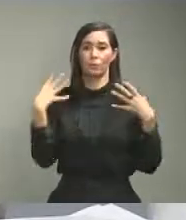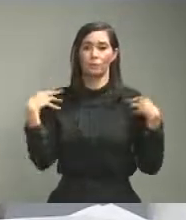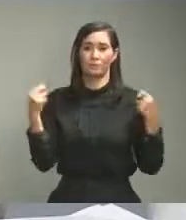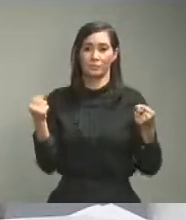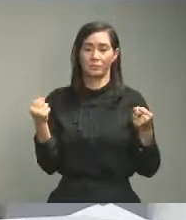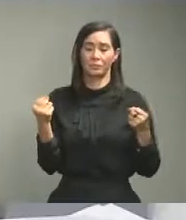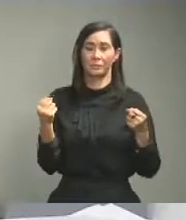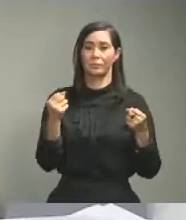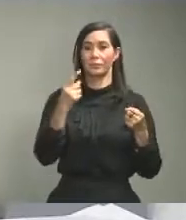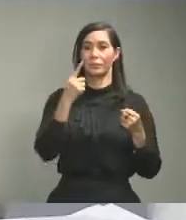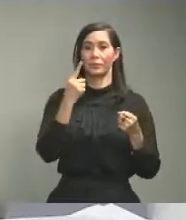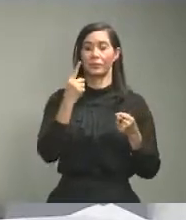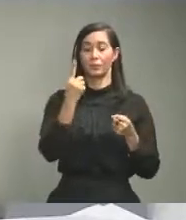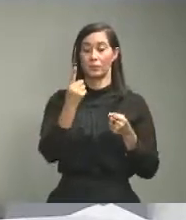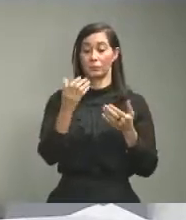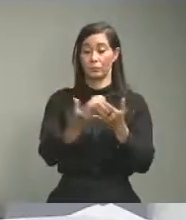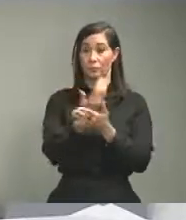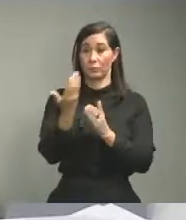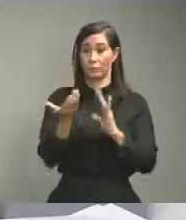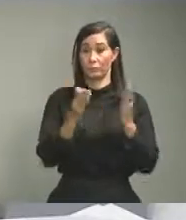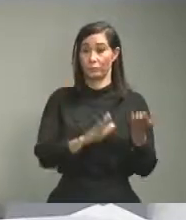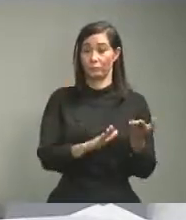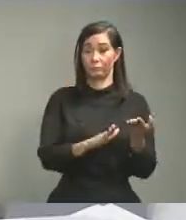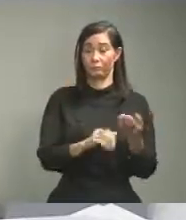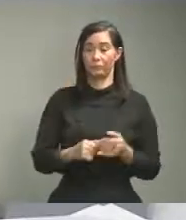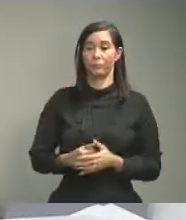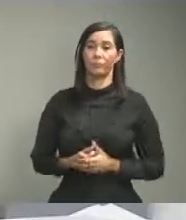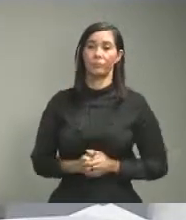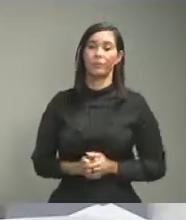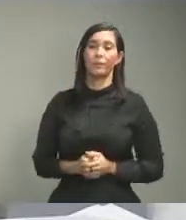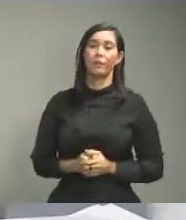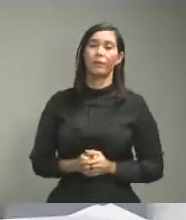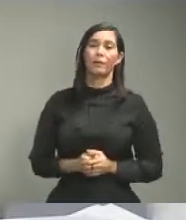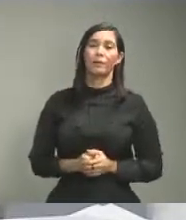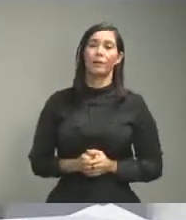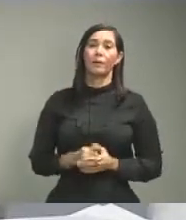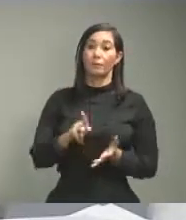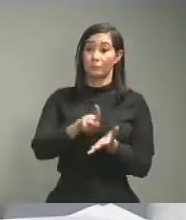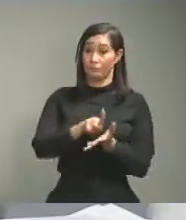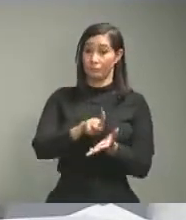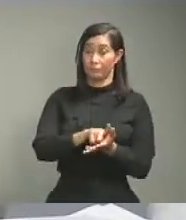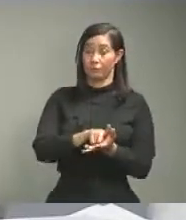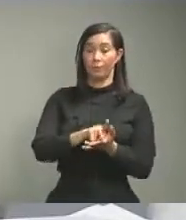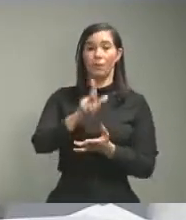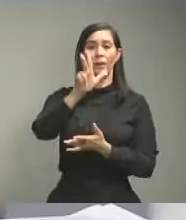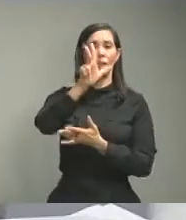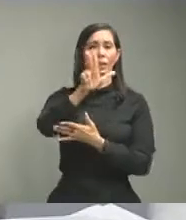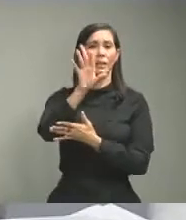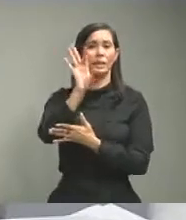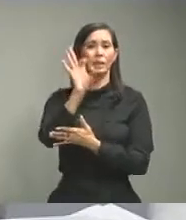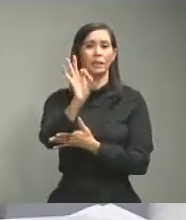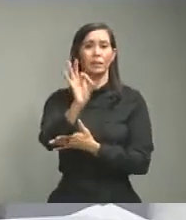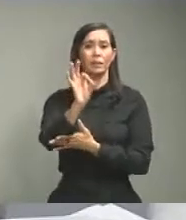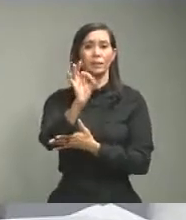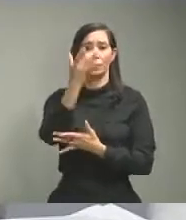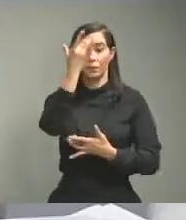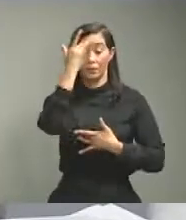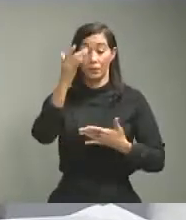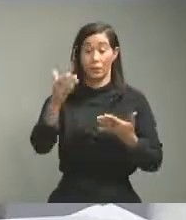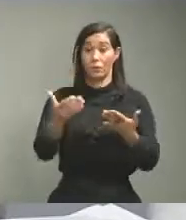1 nuevo fallecimiento La Vega 39 casos nuevos